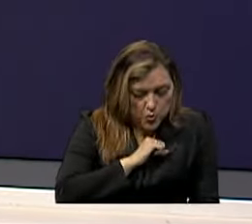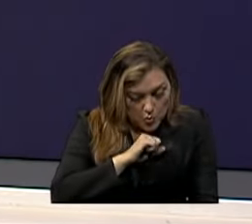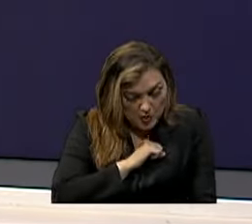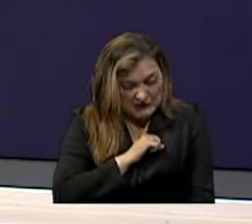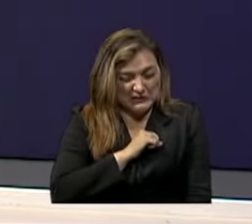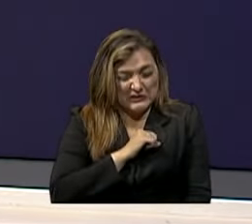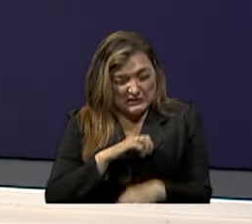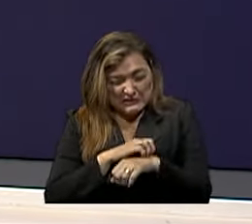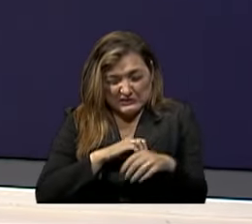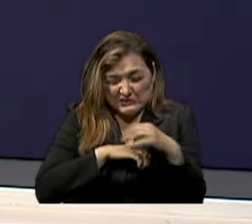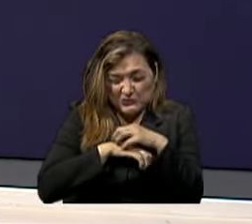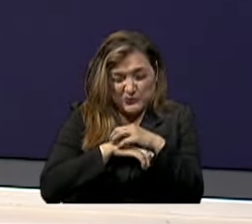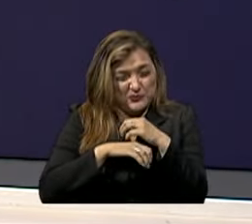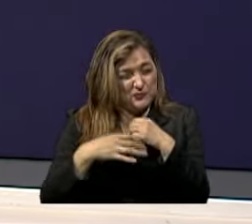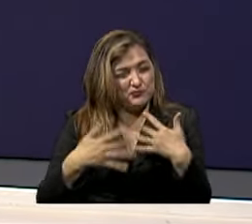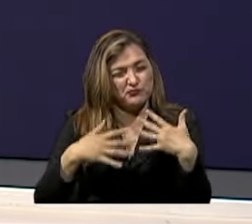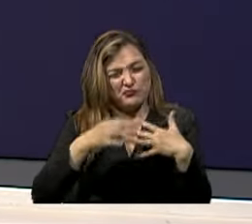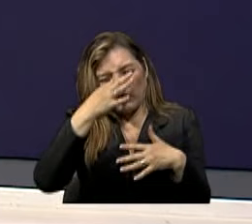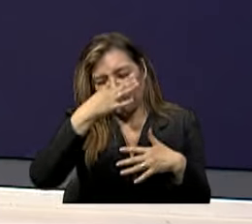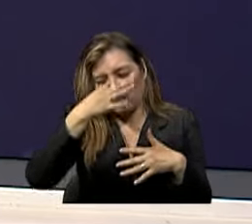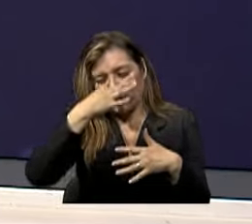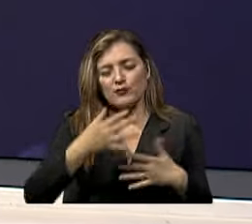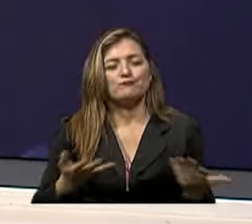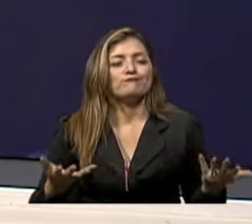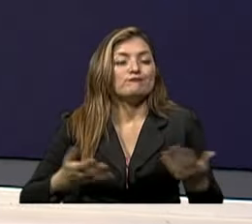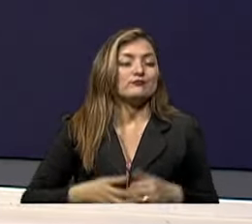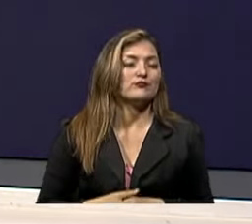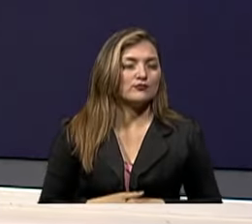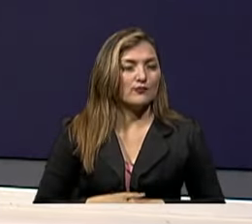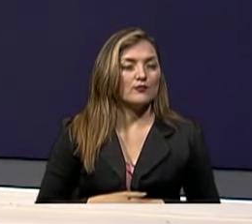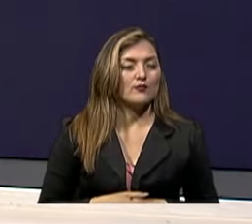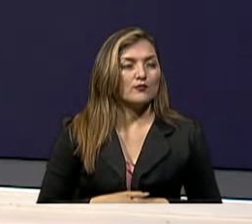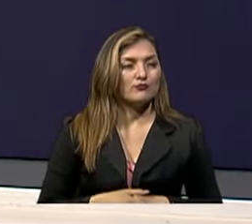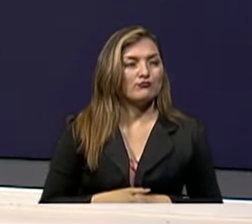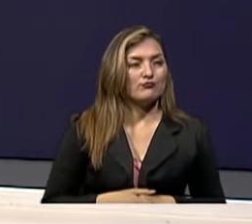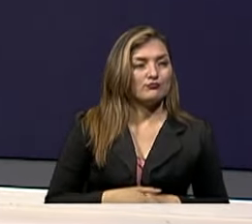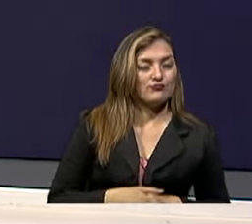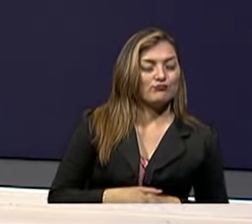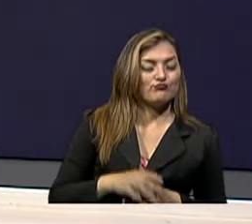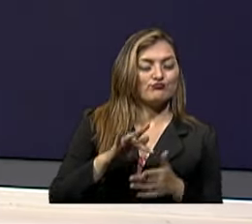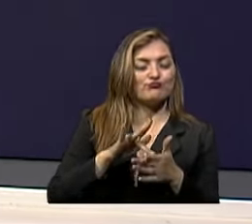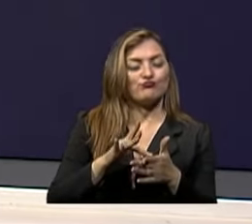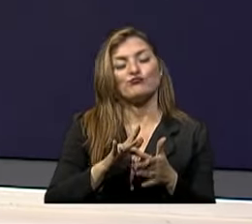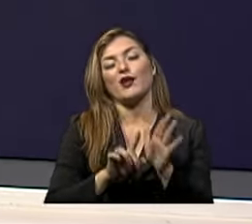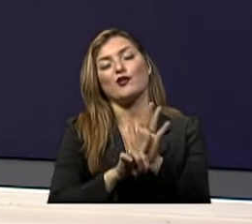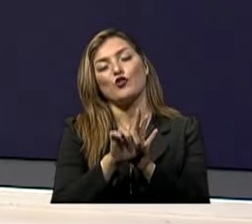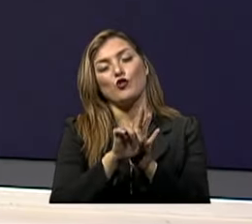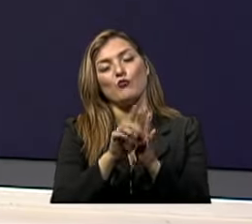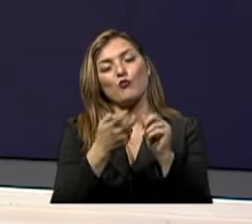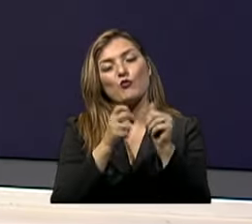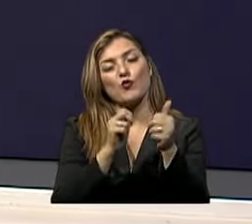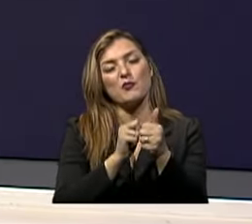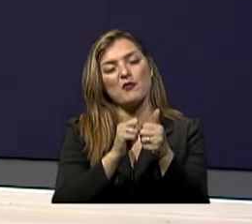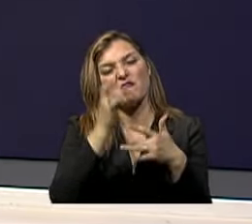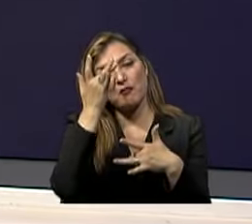tabaco Y no solamente Tendrías el largo Riesgo Por la exposición A desarrollar Un tipo de problema pulmonar Sino también Por ejemplo De